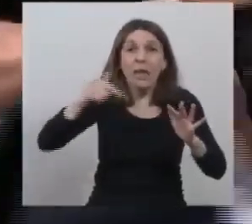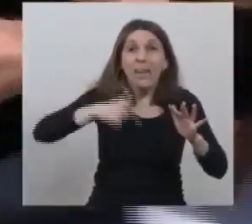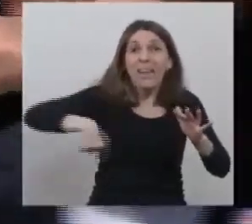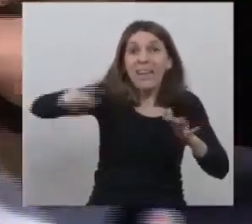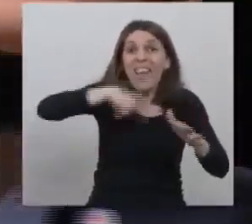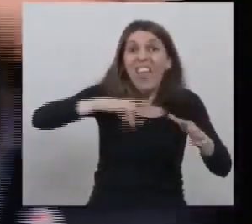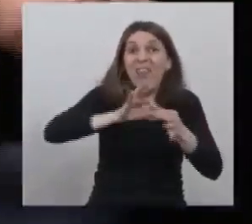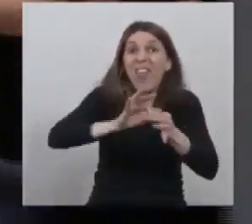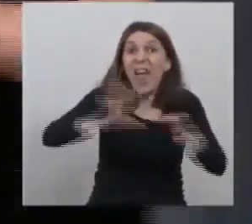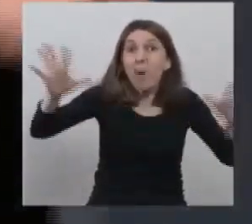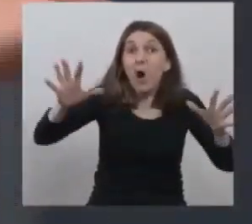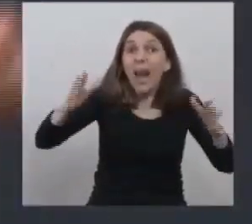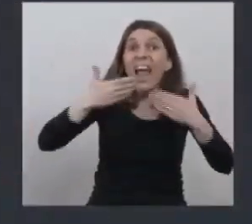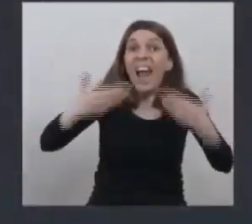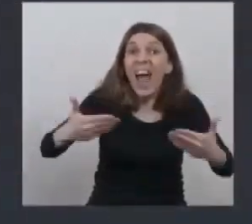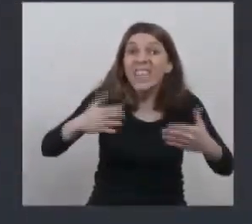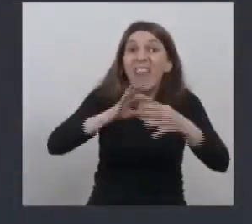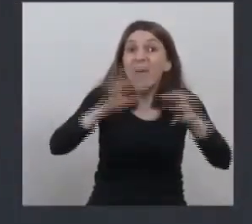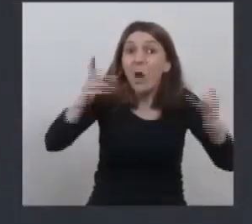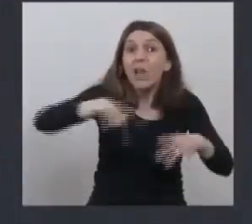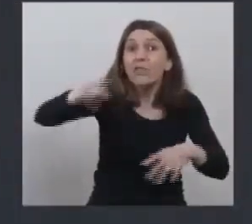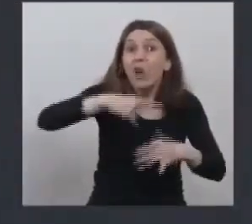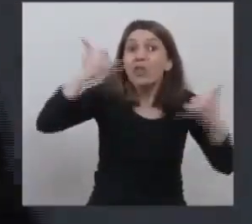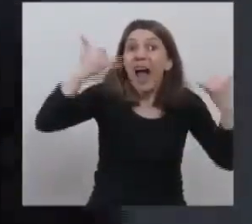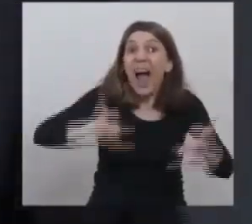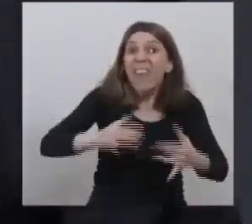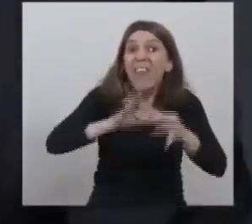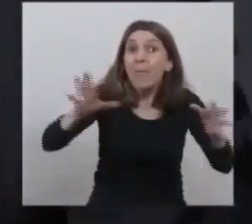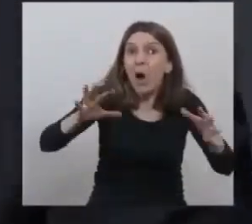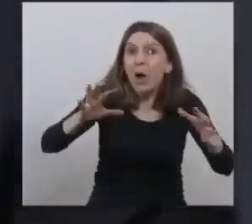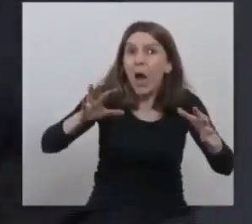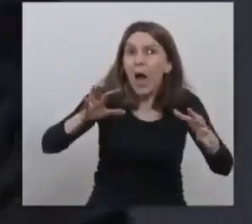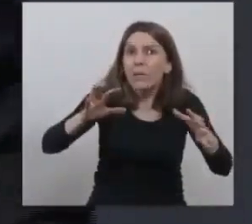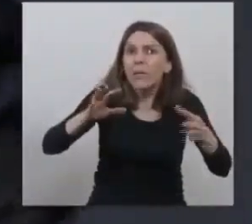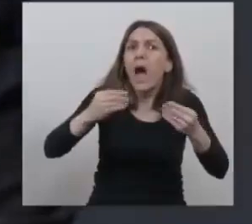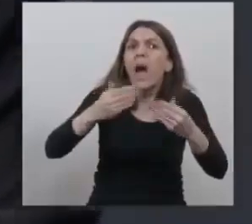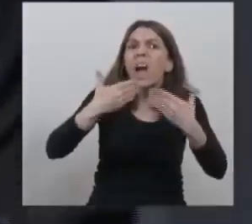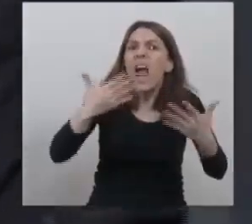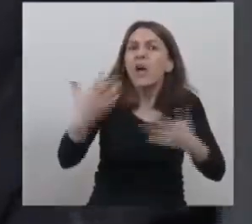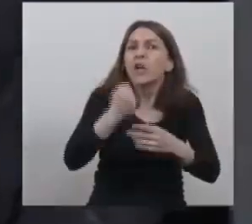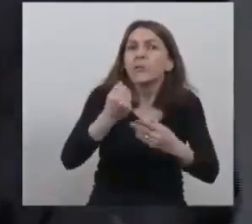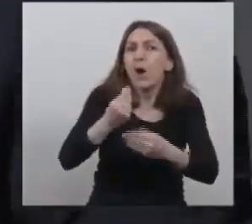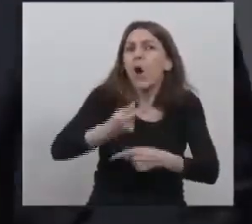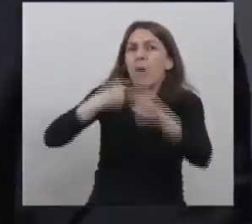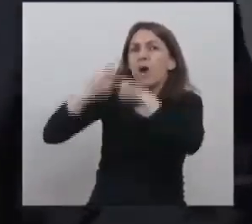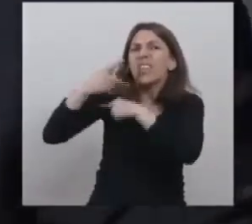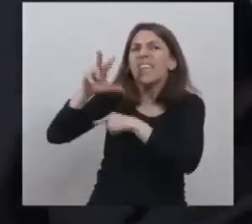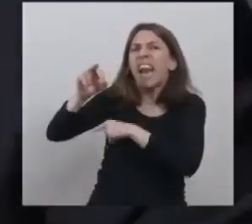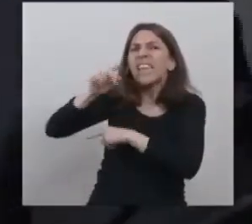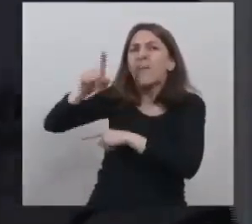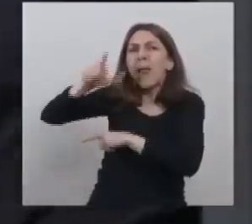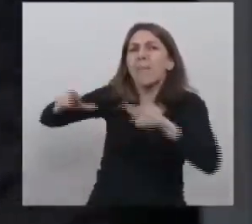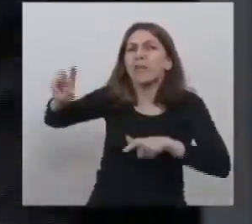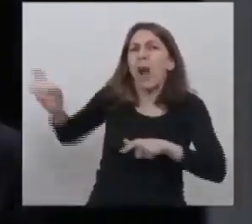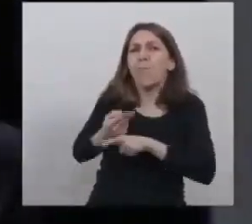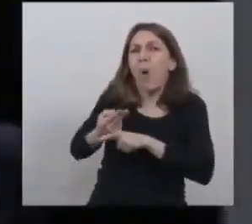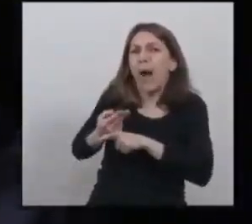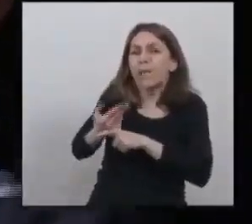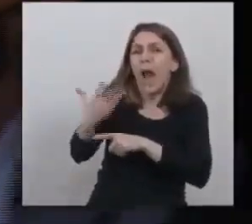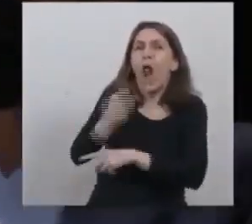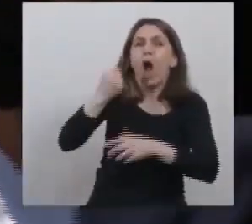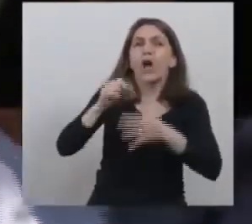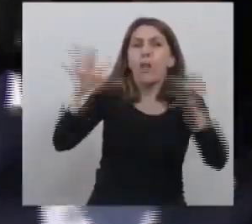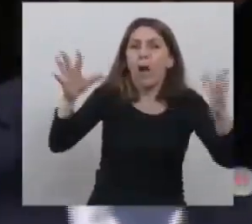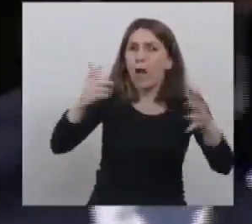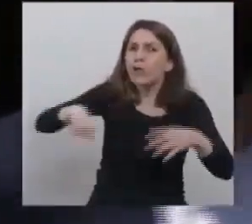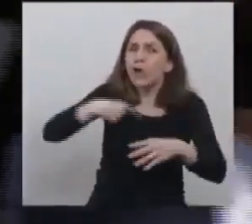que hoy disfrutamos le costó 30 mil vidas a la argentina nos vamos a negociarla vamos a